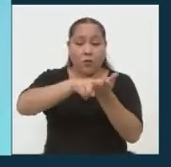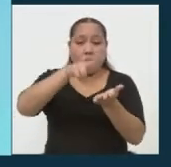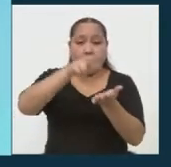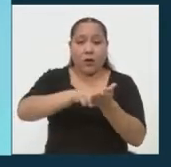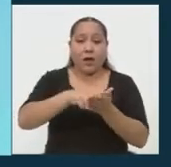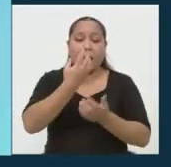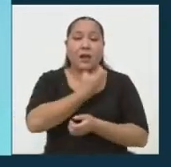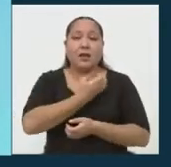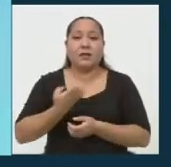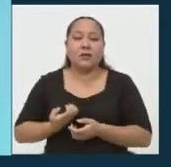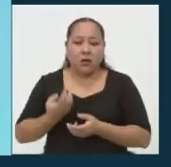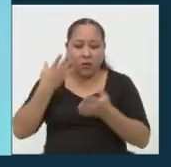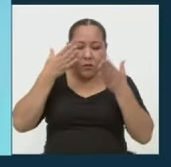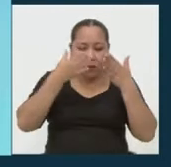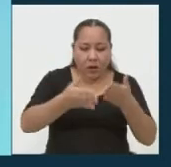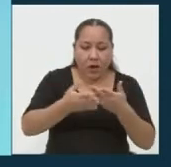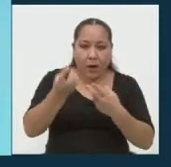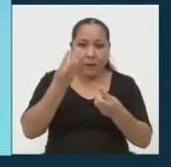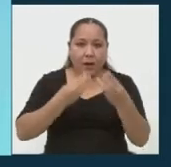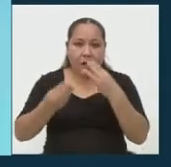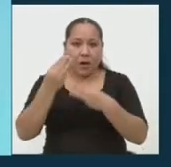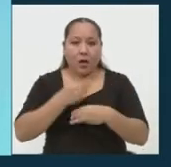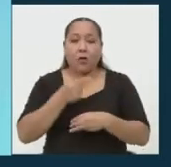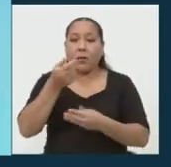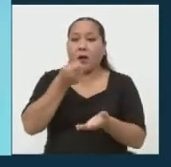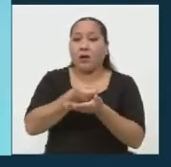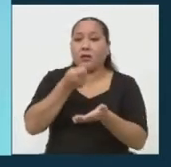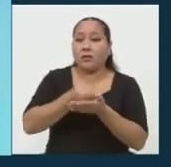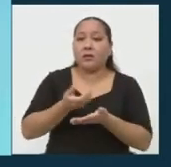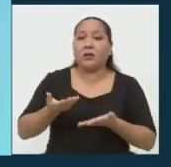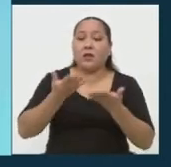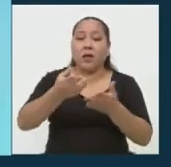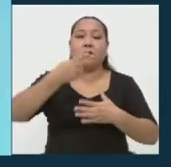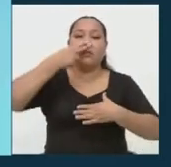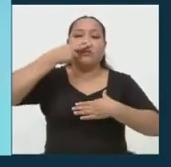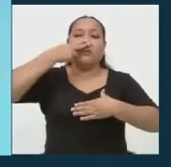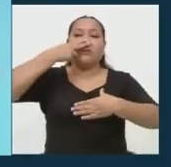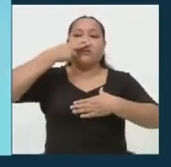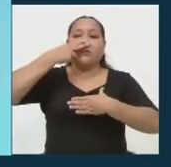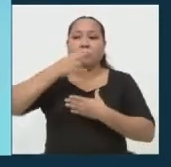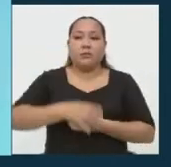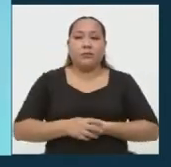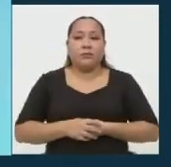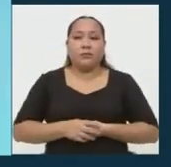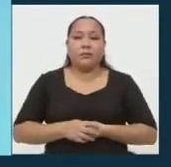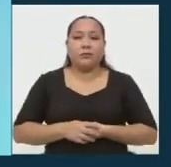intervenga el mercado para garantizar el abastecimiento de oxígeno? ¿Cuál escoge?